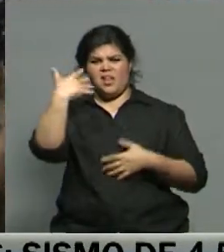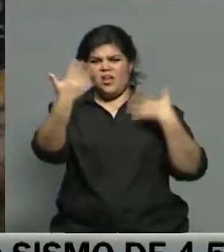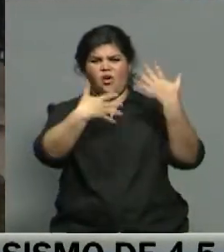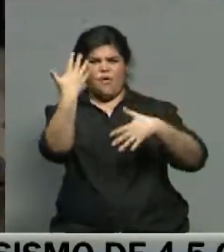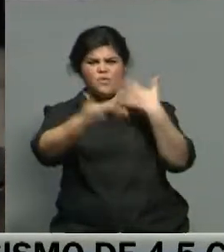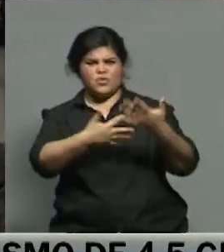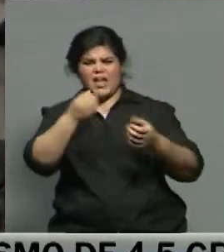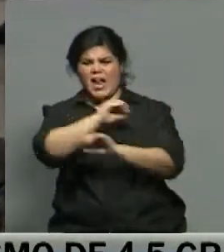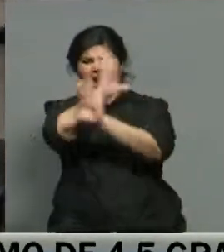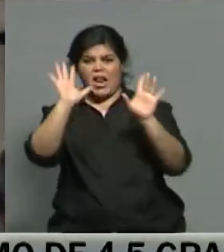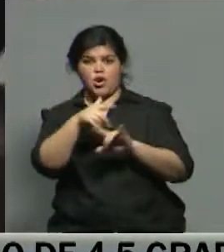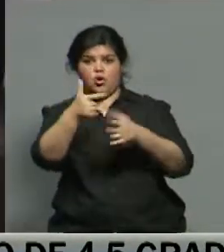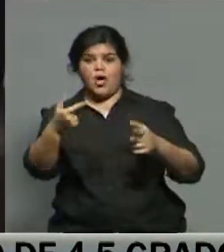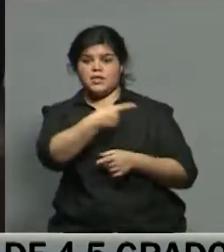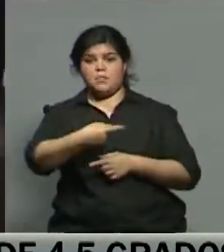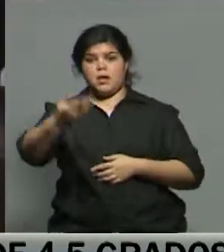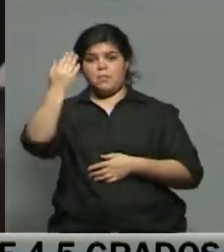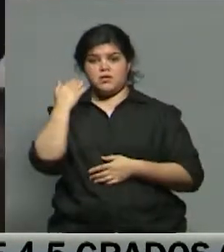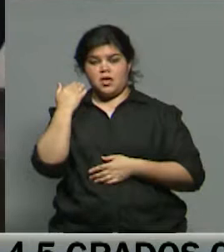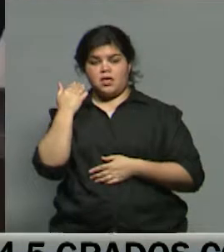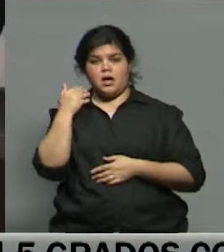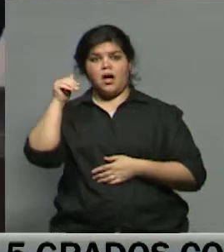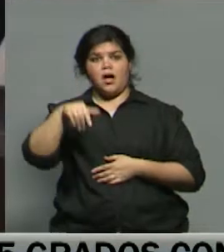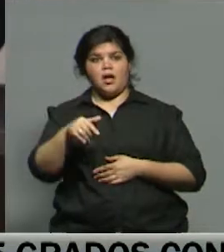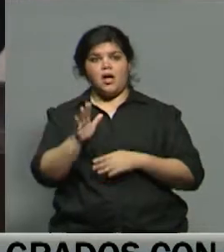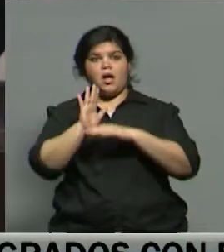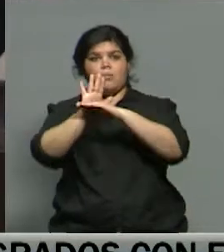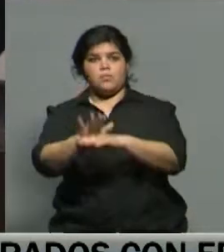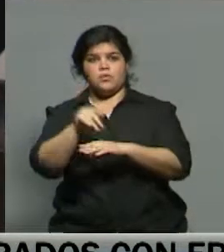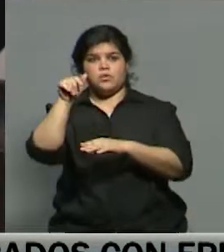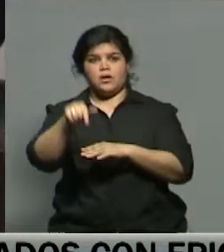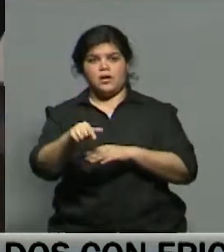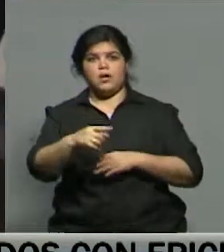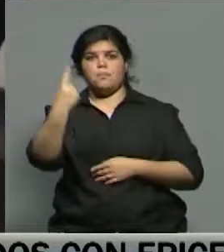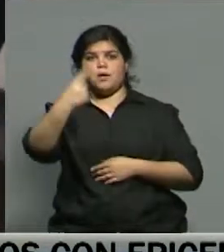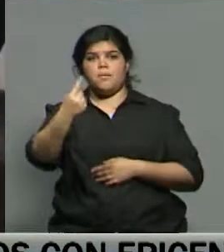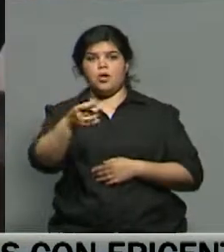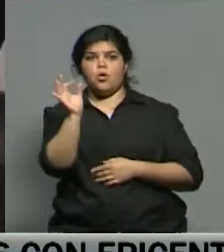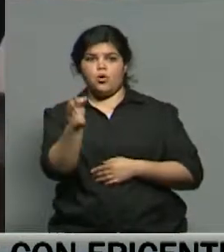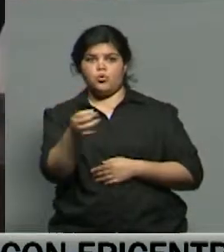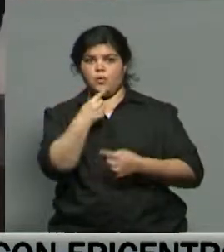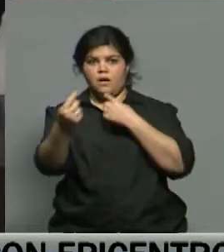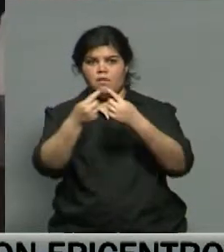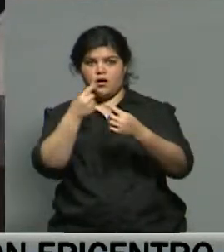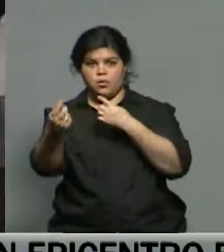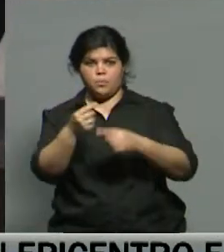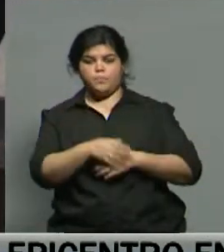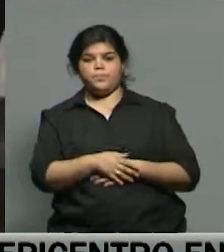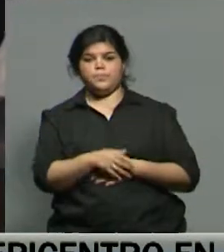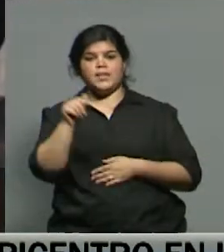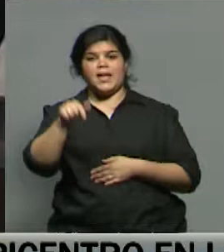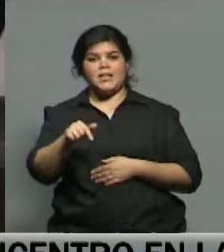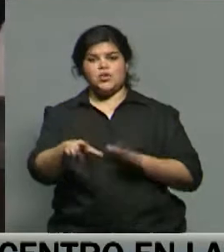Parlamento catalán la semana pasada, apoyado en el referendo que avaló la secesión el 1 de octubre. Esa consulta fue declarada